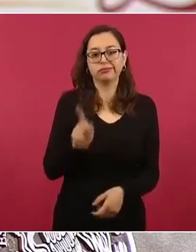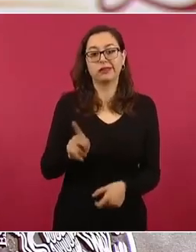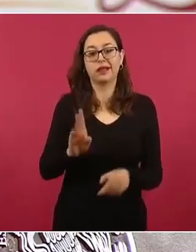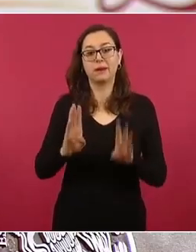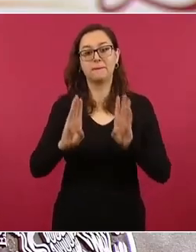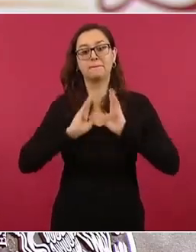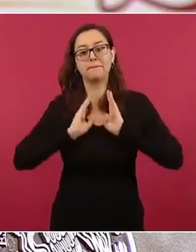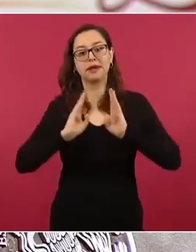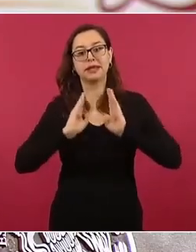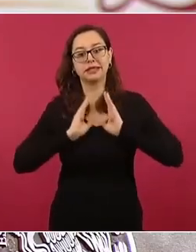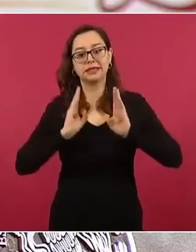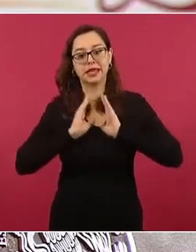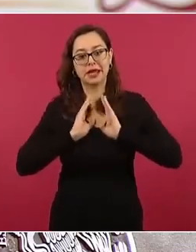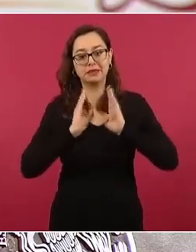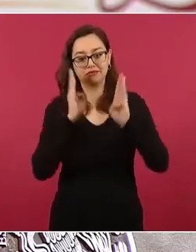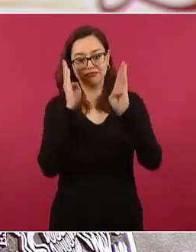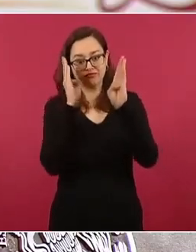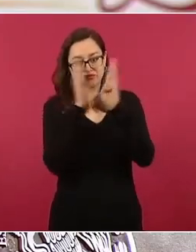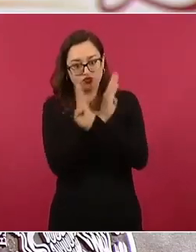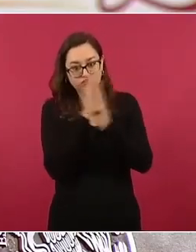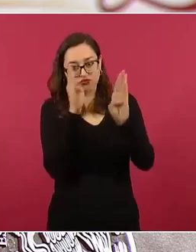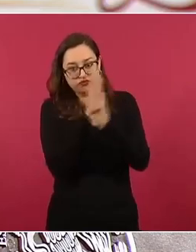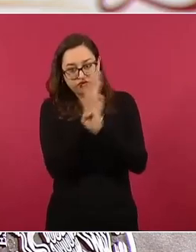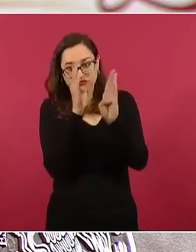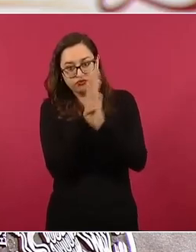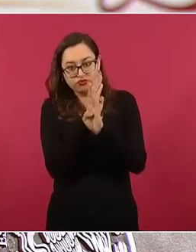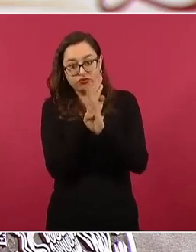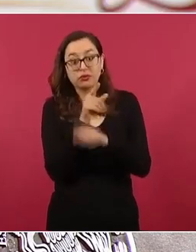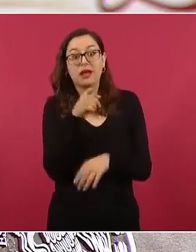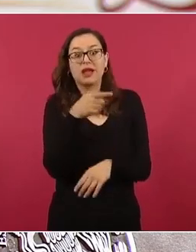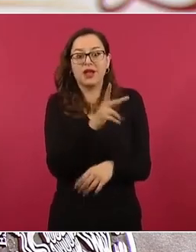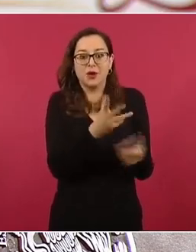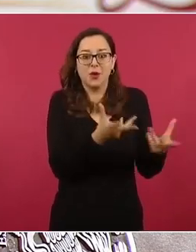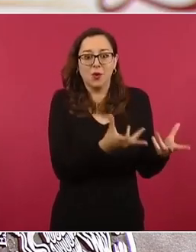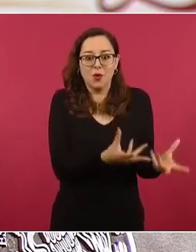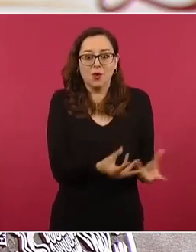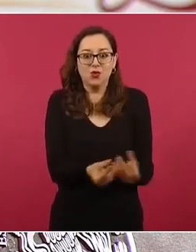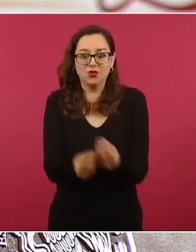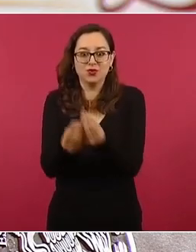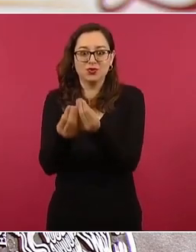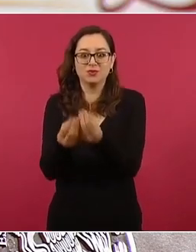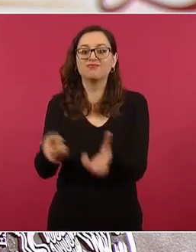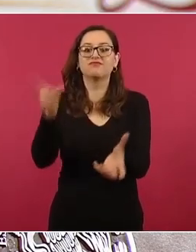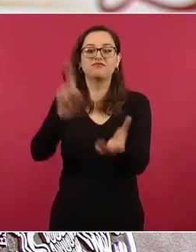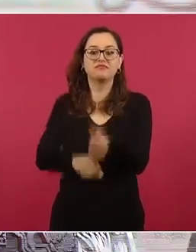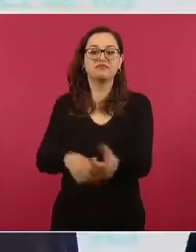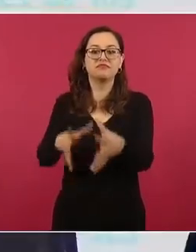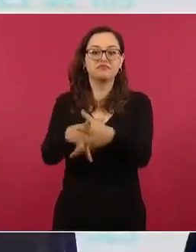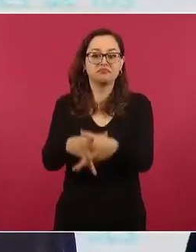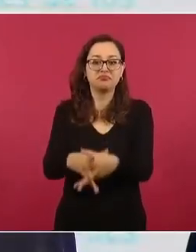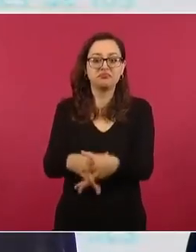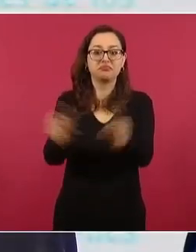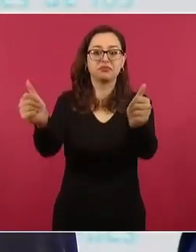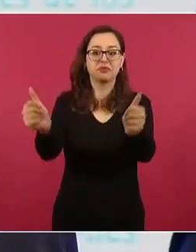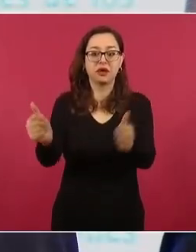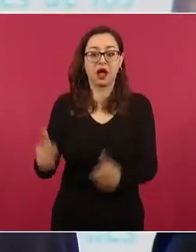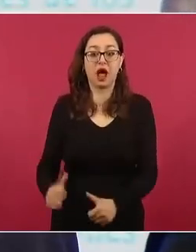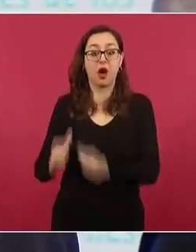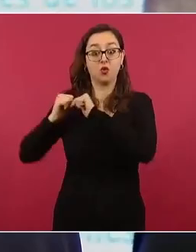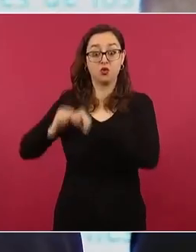Fuerzas Armadas, que desapareció junto con los estudiantes y en ningún momento sus mandos superiores